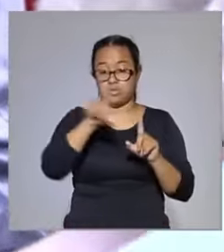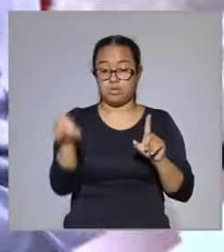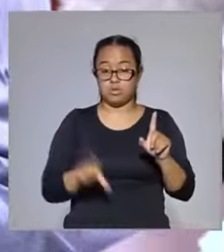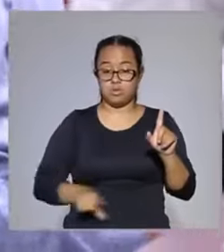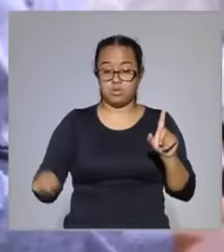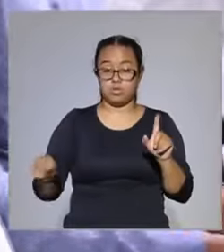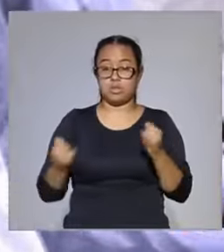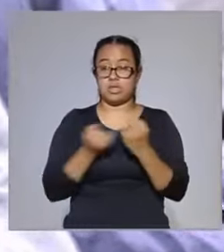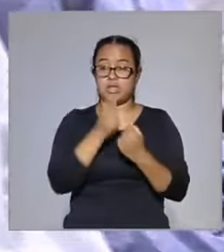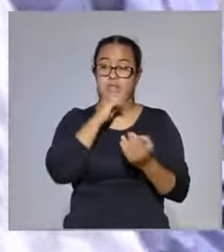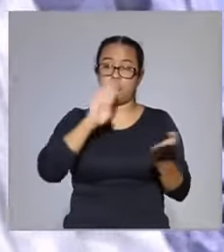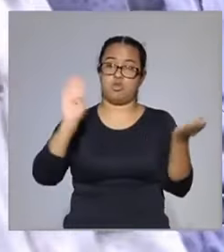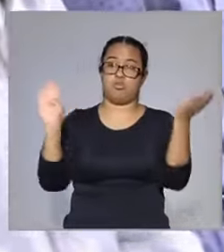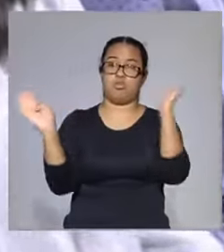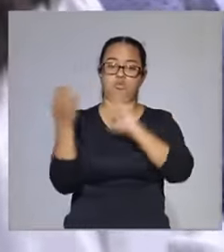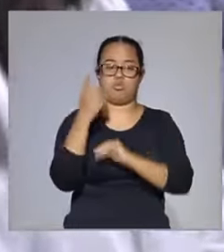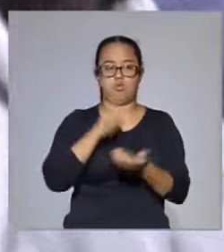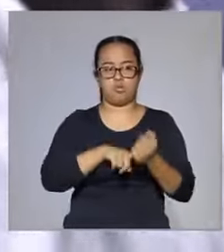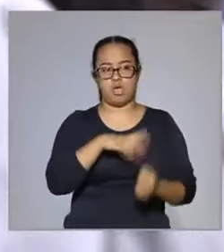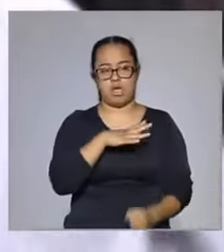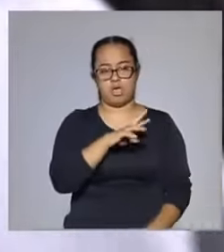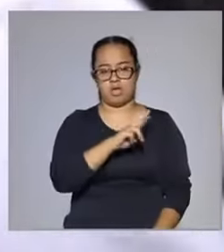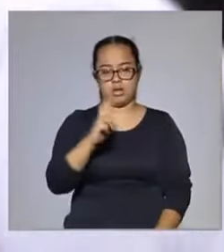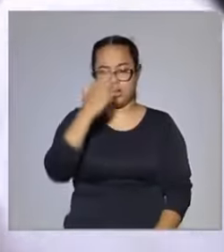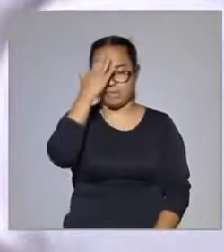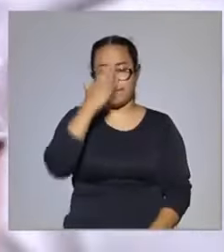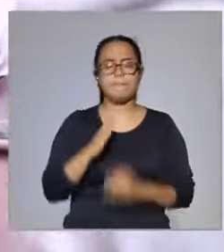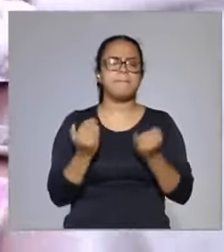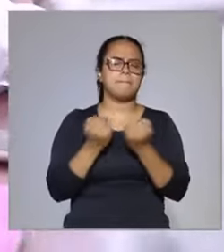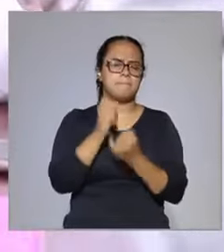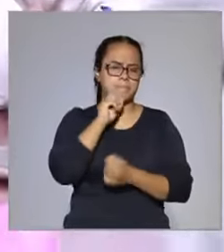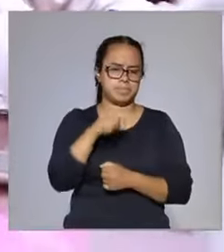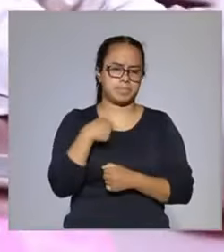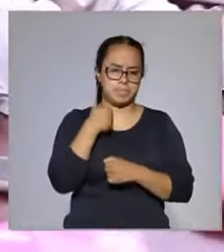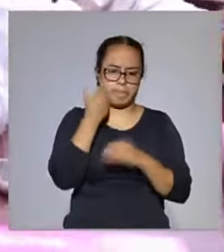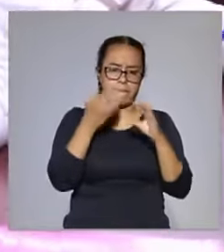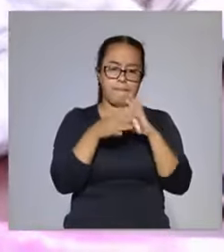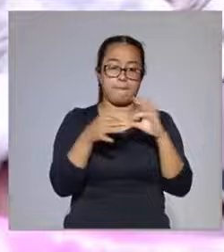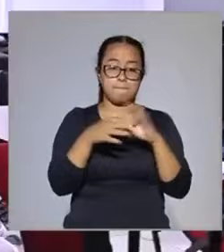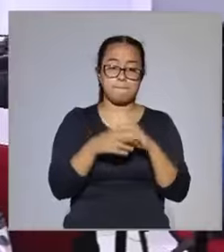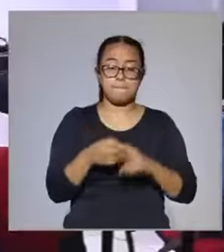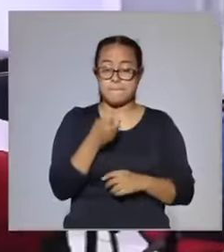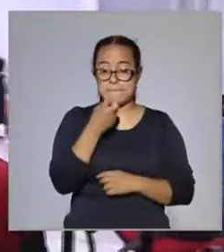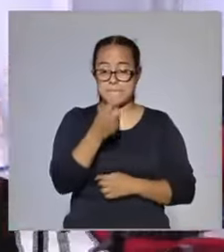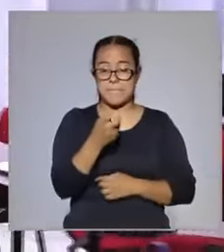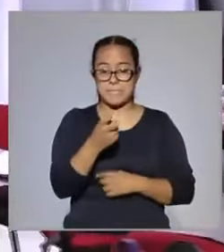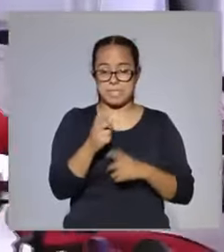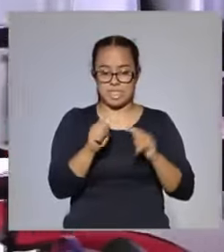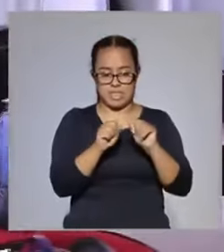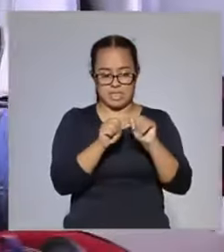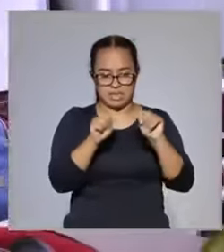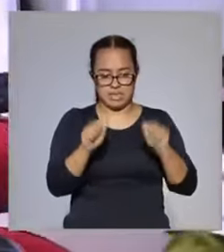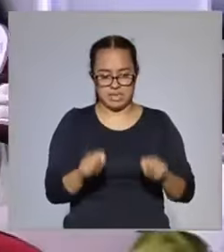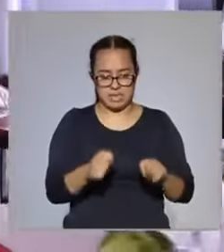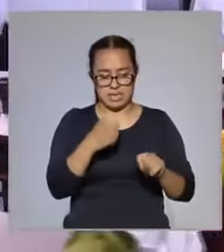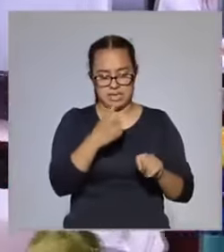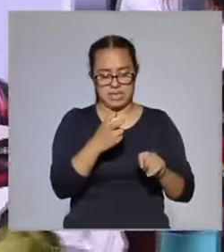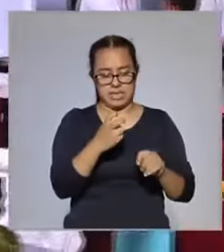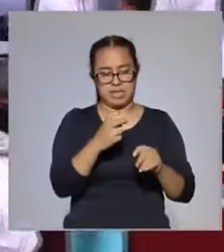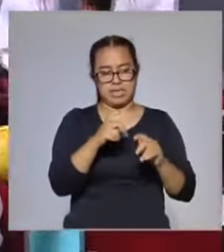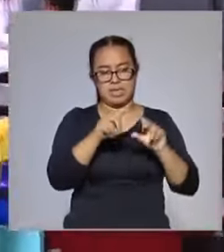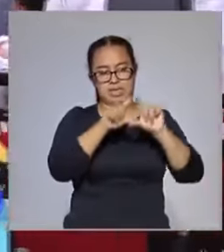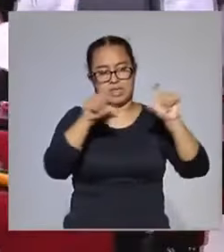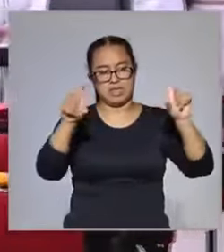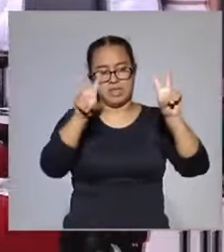y a nivel mundial. También algo que quisiera mencionar es que el título con el que se funda la escuela